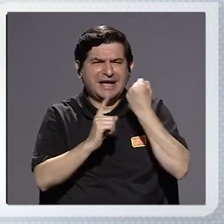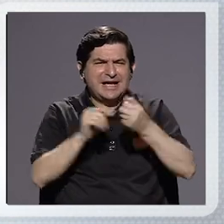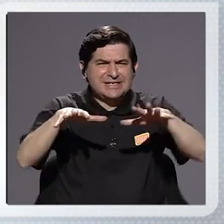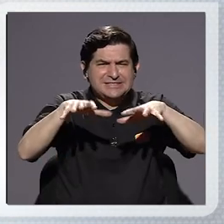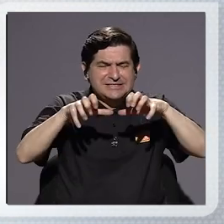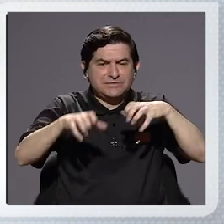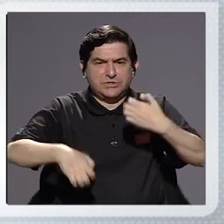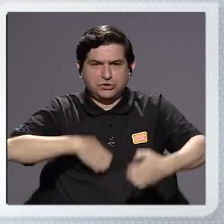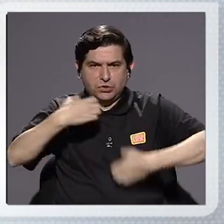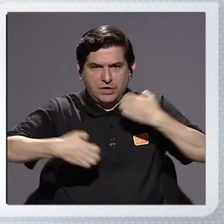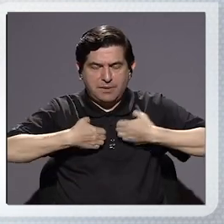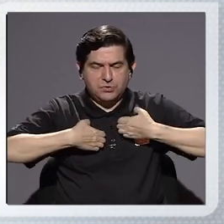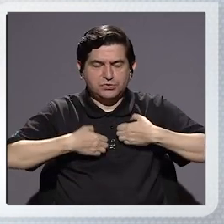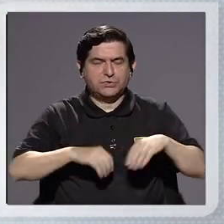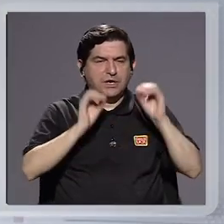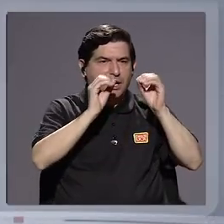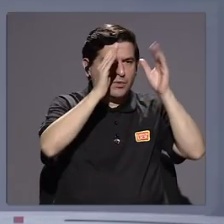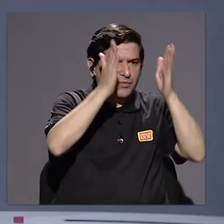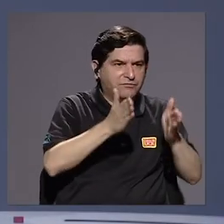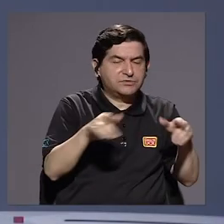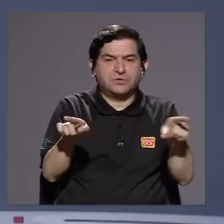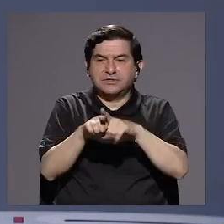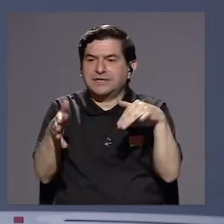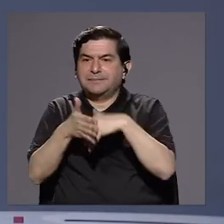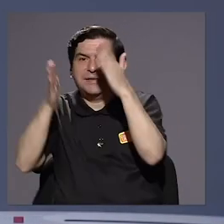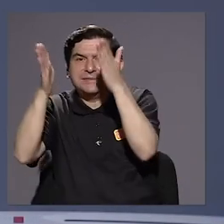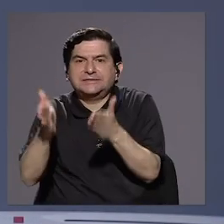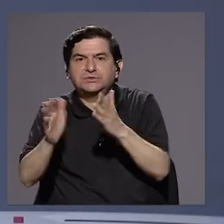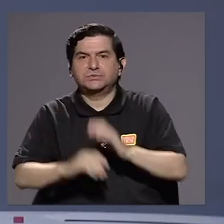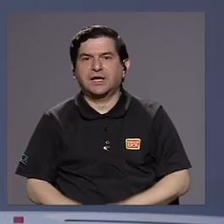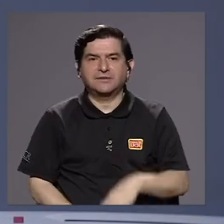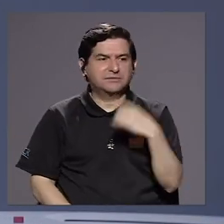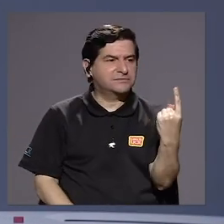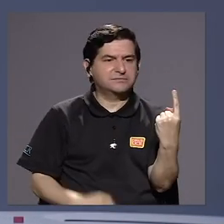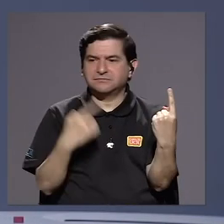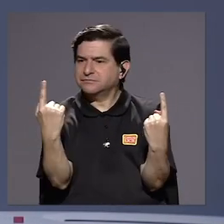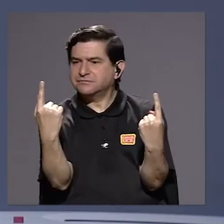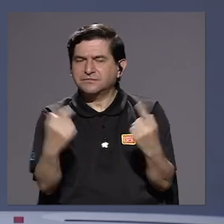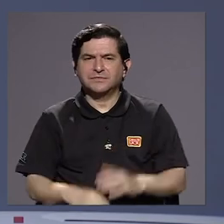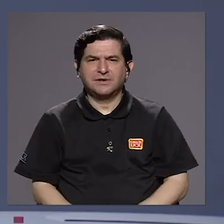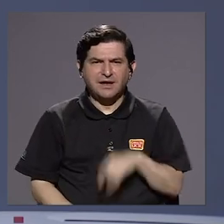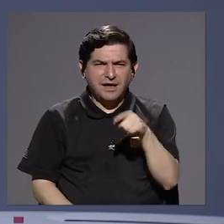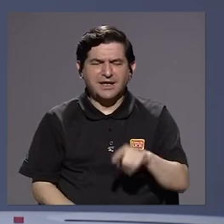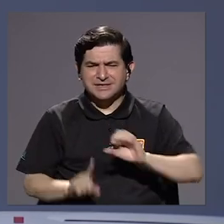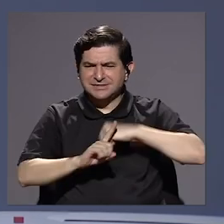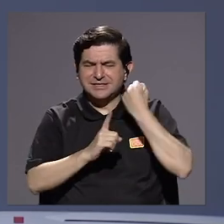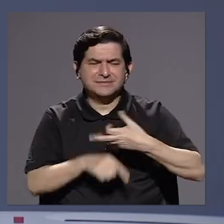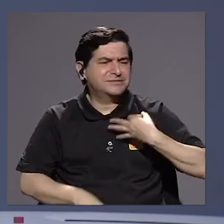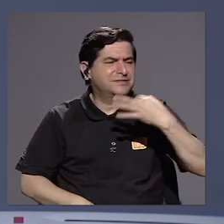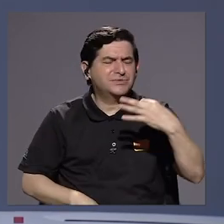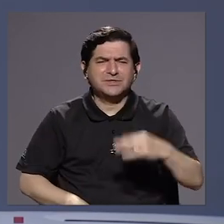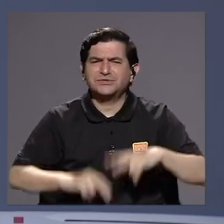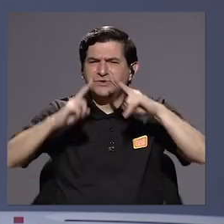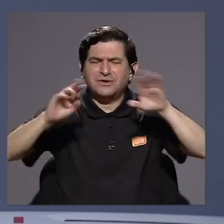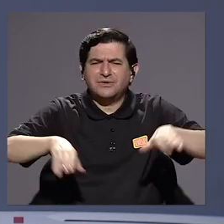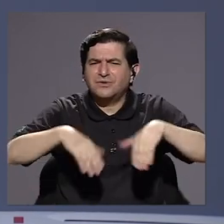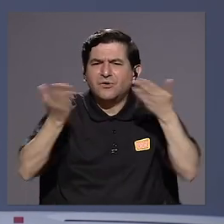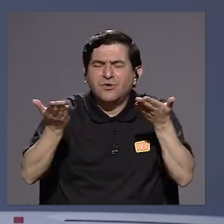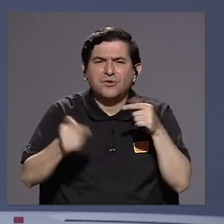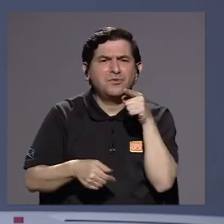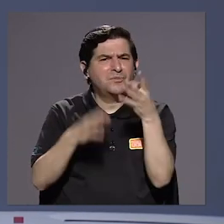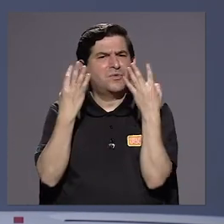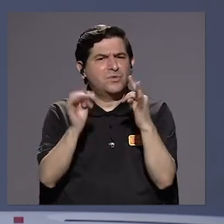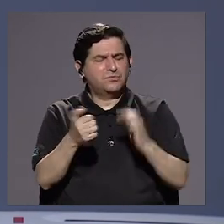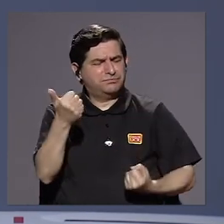tono emocional a los maestros, pero también de tono emocional a los estudiantes. Entonces, ¿cómo leer ese día a día y cómo también usted lo está tratando un poco